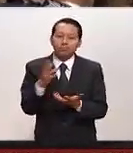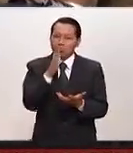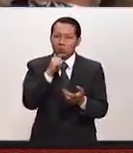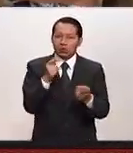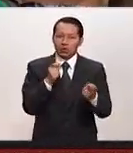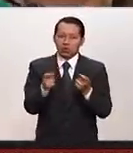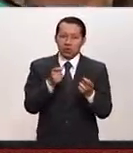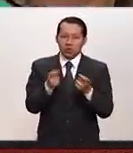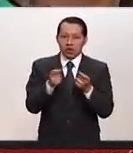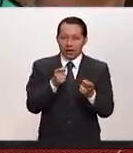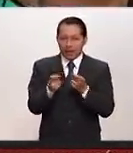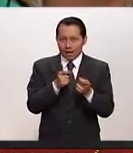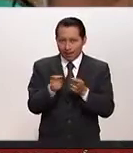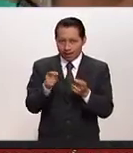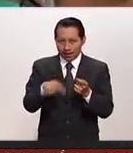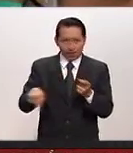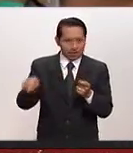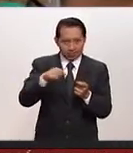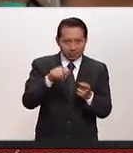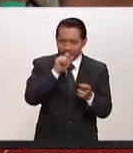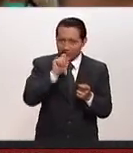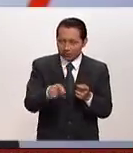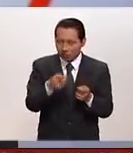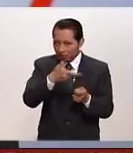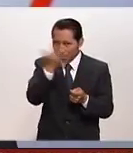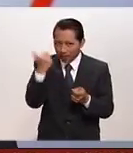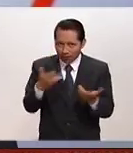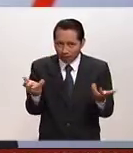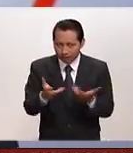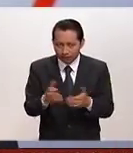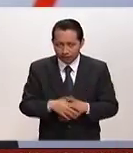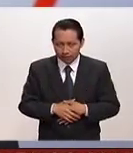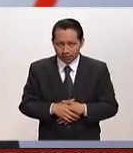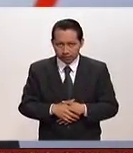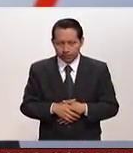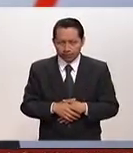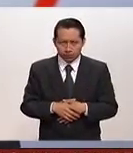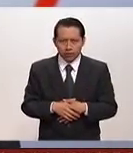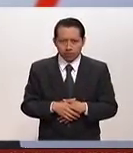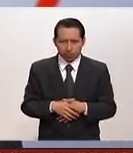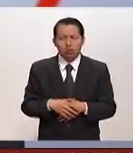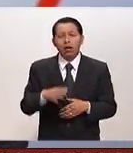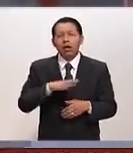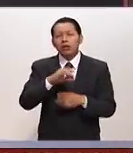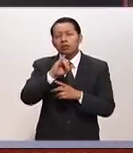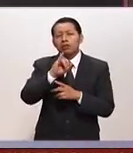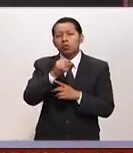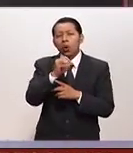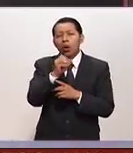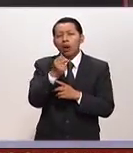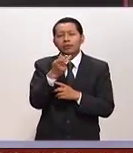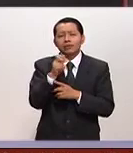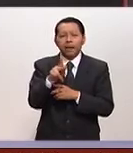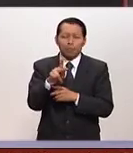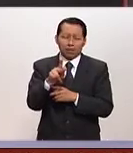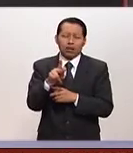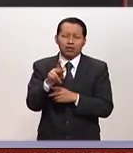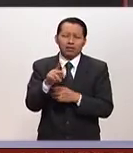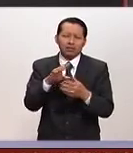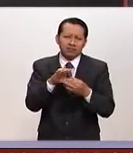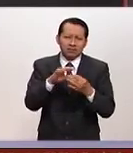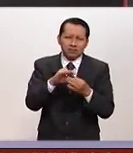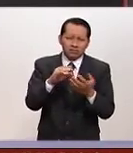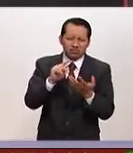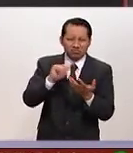yo creo que ni ellos mismos saben hacia dónde van. Ahora, finalmente, Joseph Stiglitz publicó recientemente un artículo en el que decía